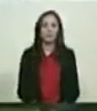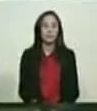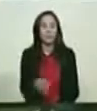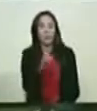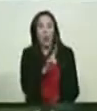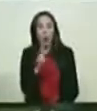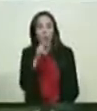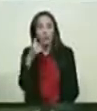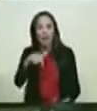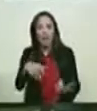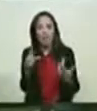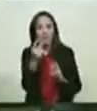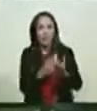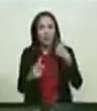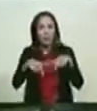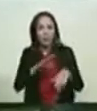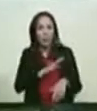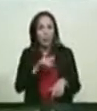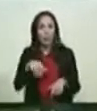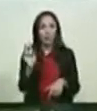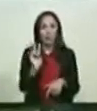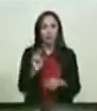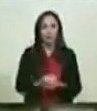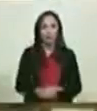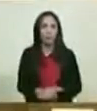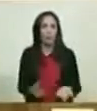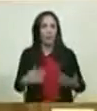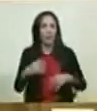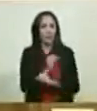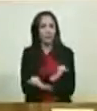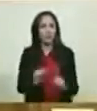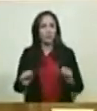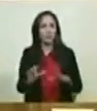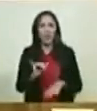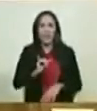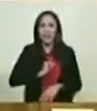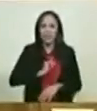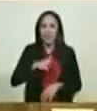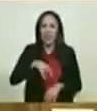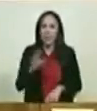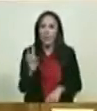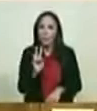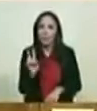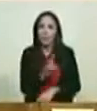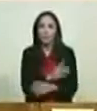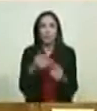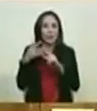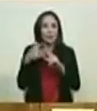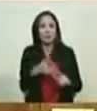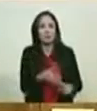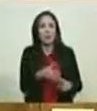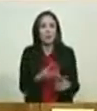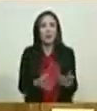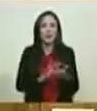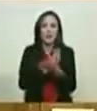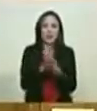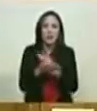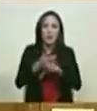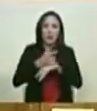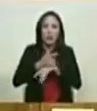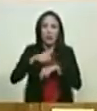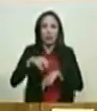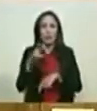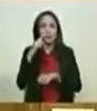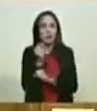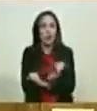dinero bloqueado, mancillando la dignidad nacional para conspirar y derrocar al gobierno legítimamente constituido aquí en